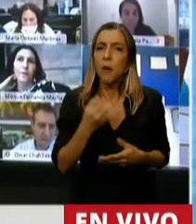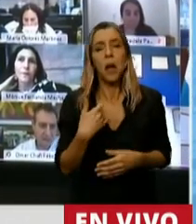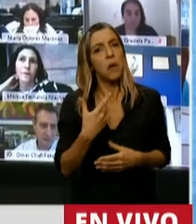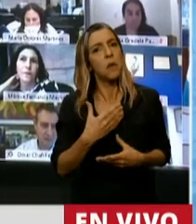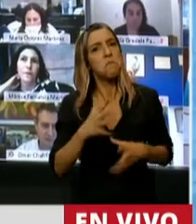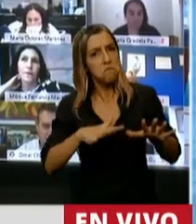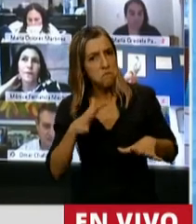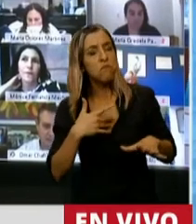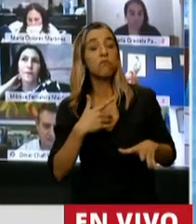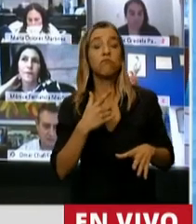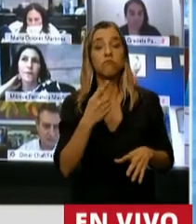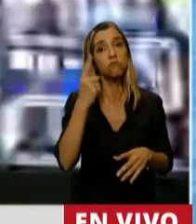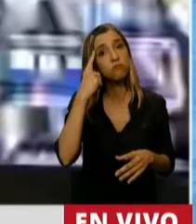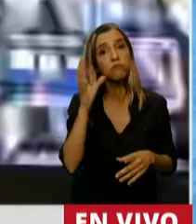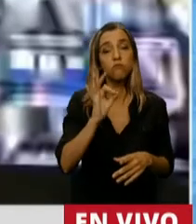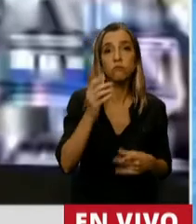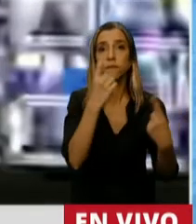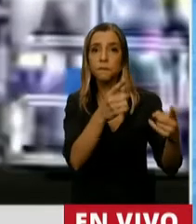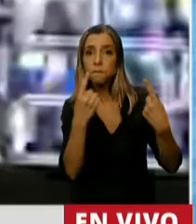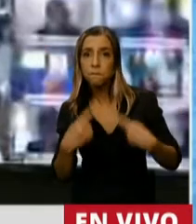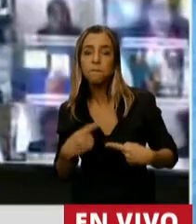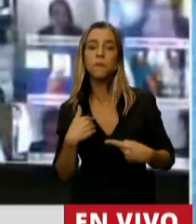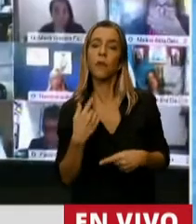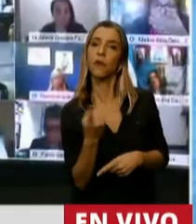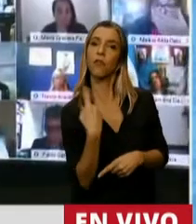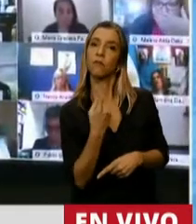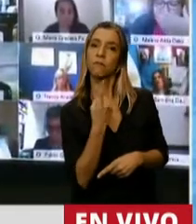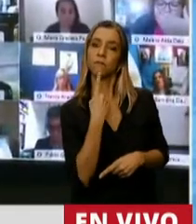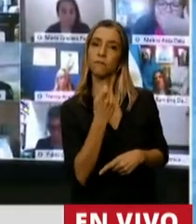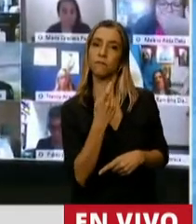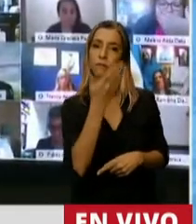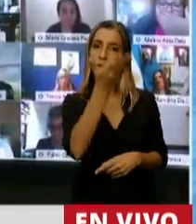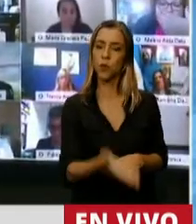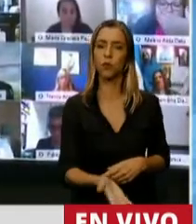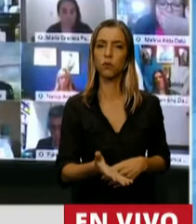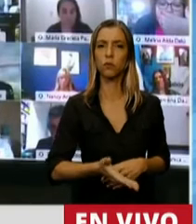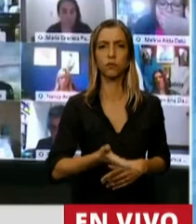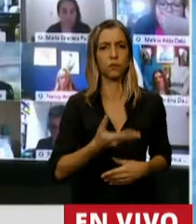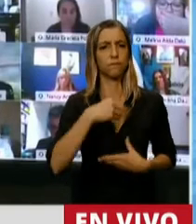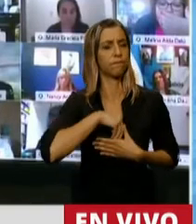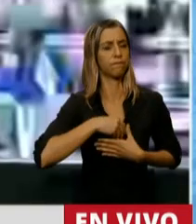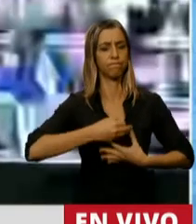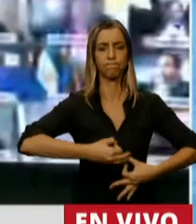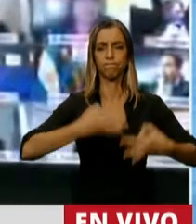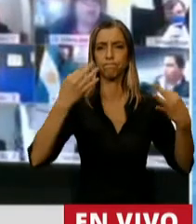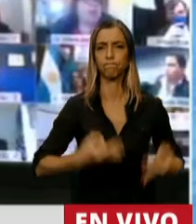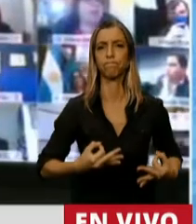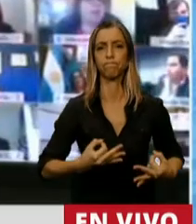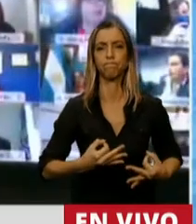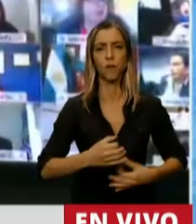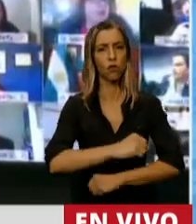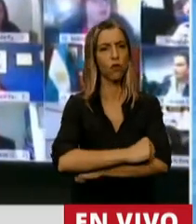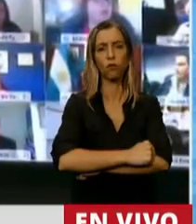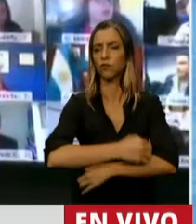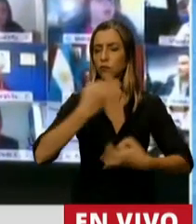miradas en distintos momentos, todos reconocemos en él a una persona íntegra que, como vuelvo a repetir una vez